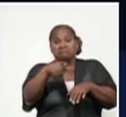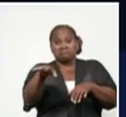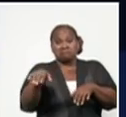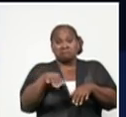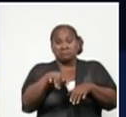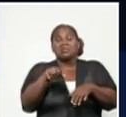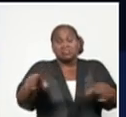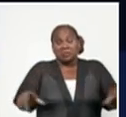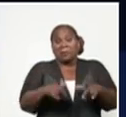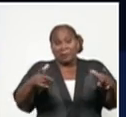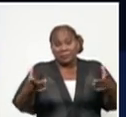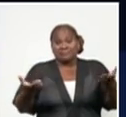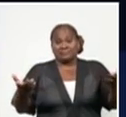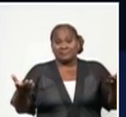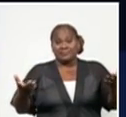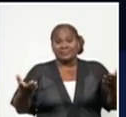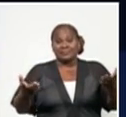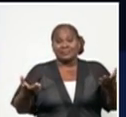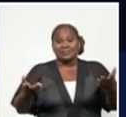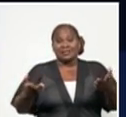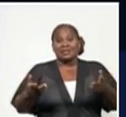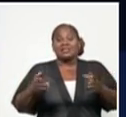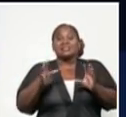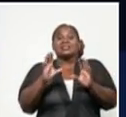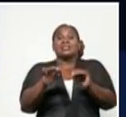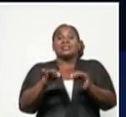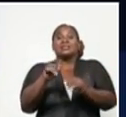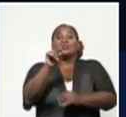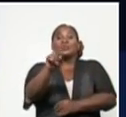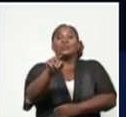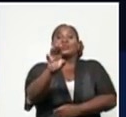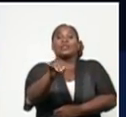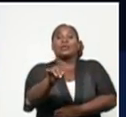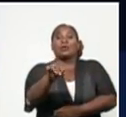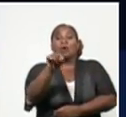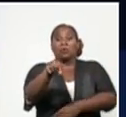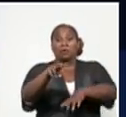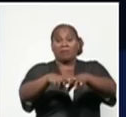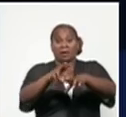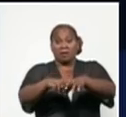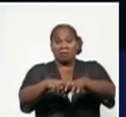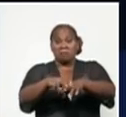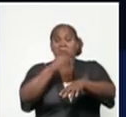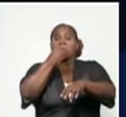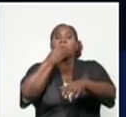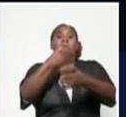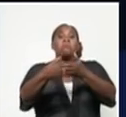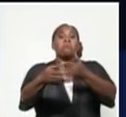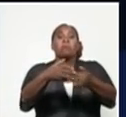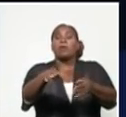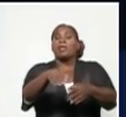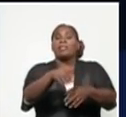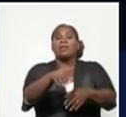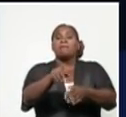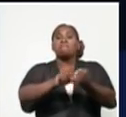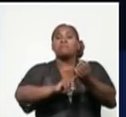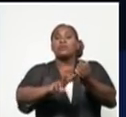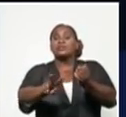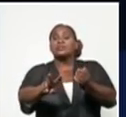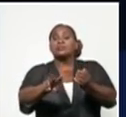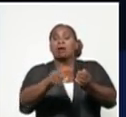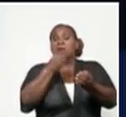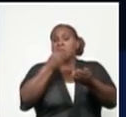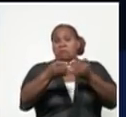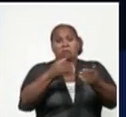cumplido y se dice, y usted lo dijo, pasó ahora en La Habana, pero puede pasar en otro territorio donde no se cumplan con las